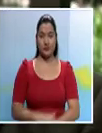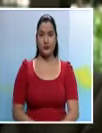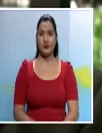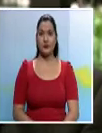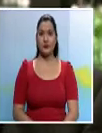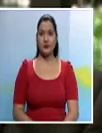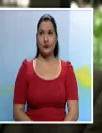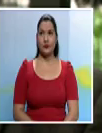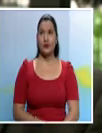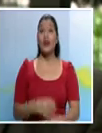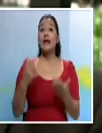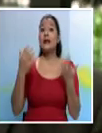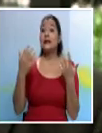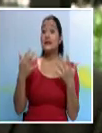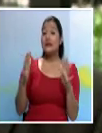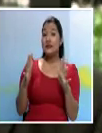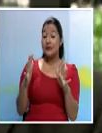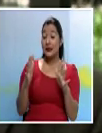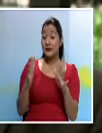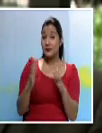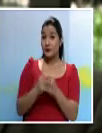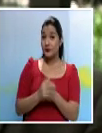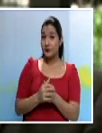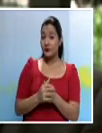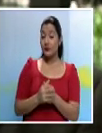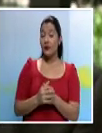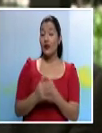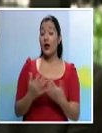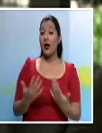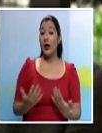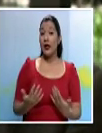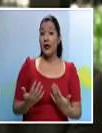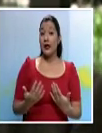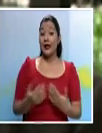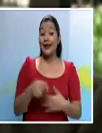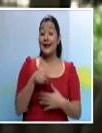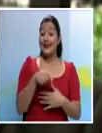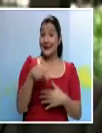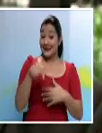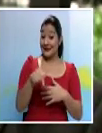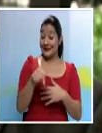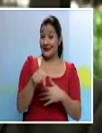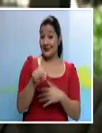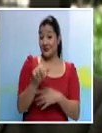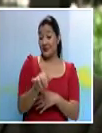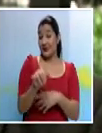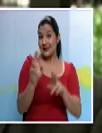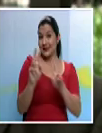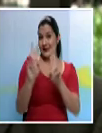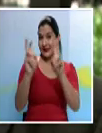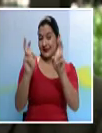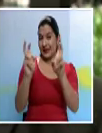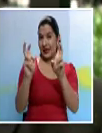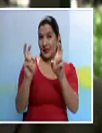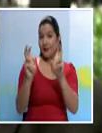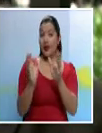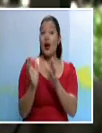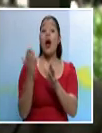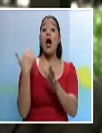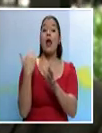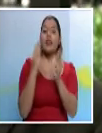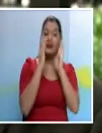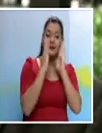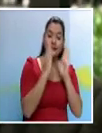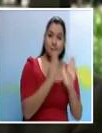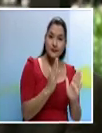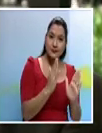Ya que al pasar este asunto de ser tratado por